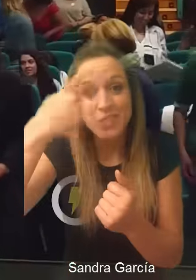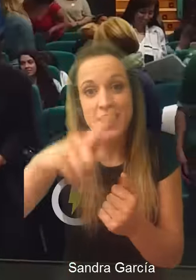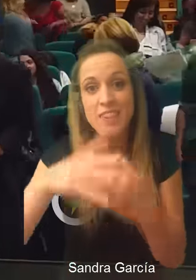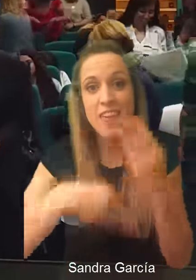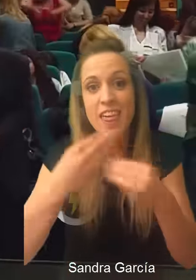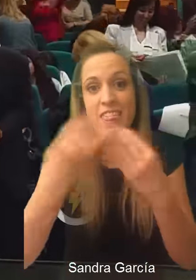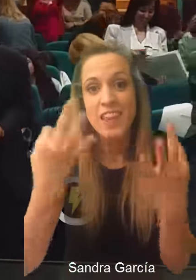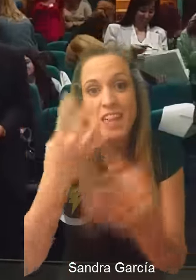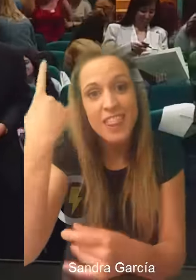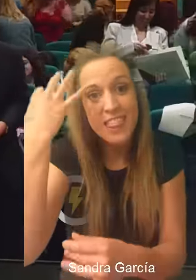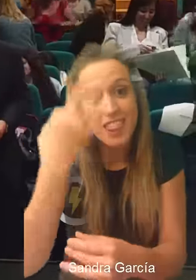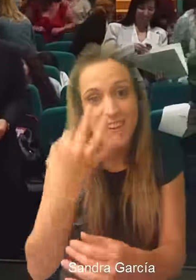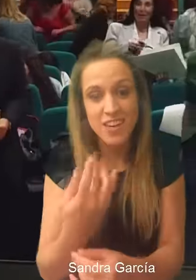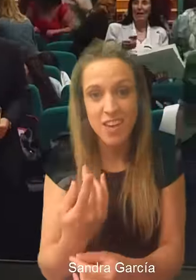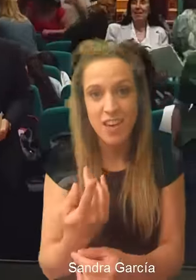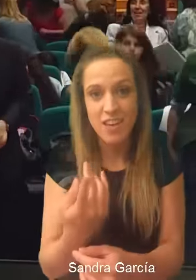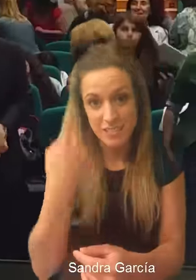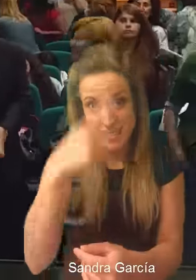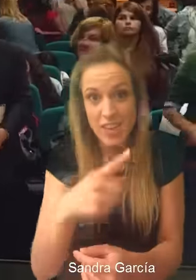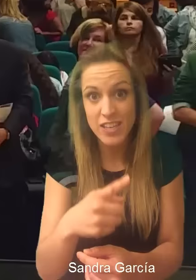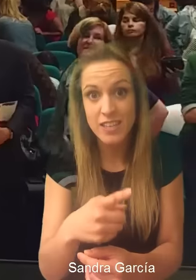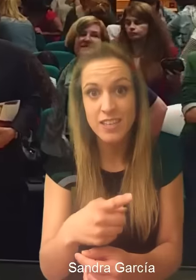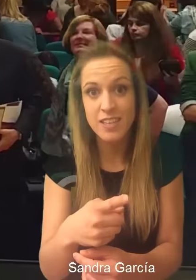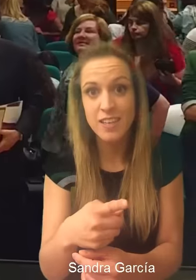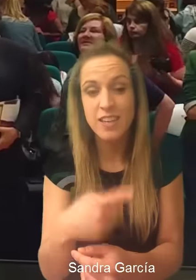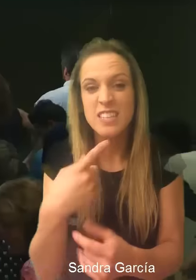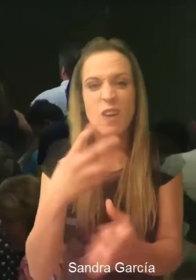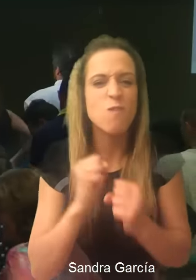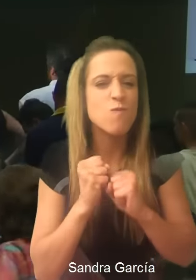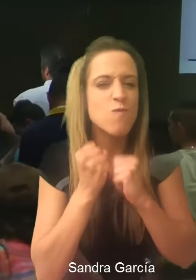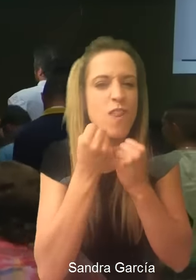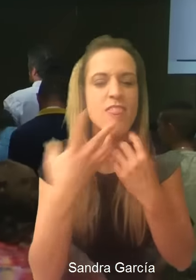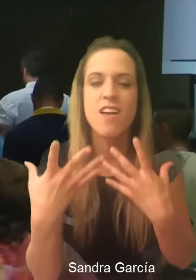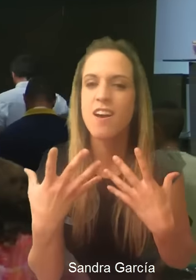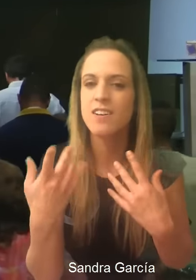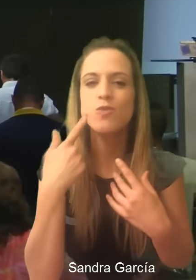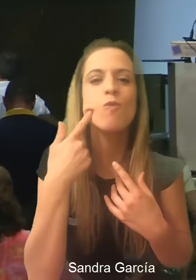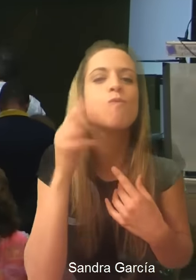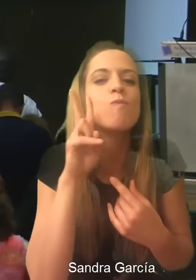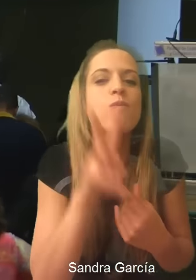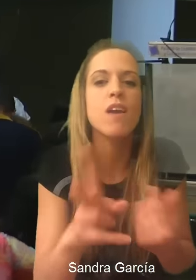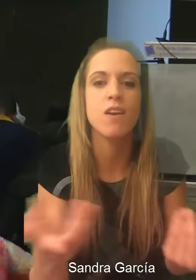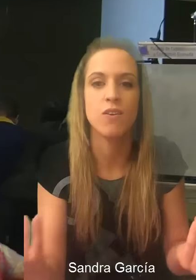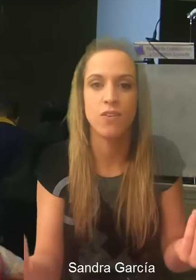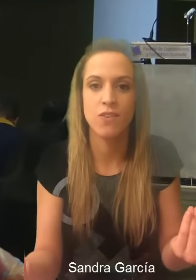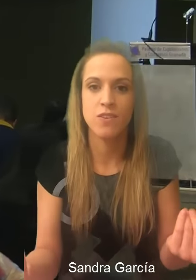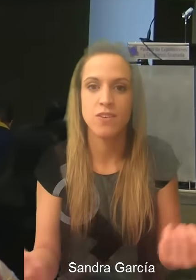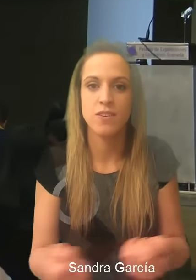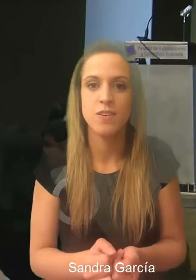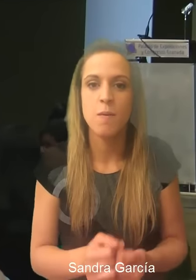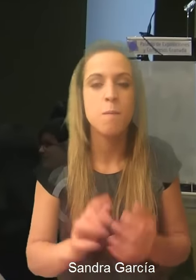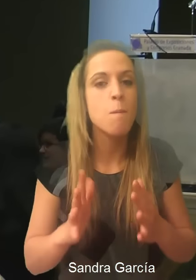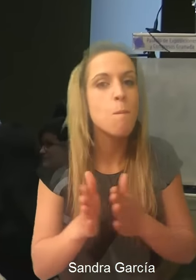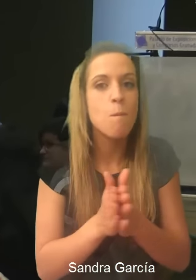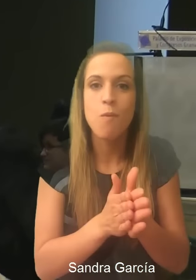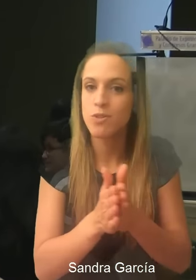¿Sabéis lo que tenéis que hacer o no? Decídmelo. Esa fuerza, esa energía que vea.